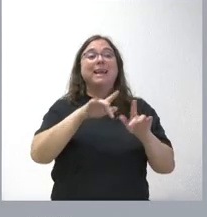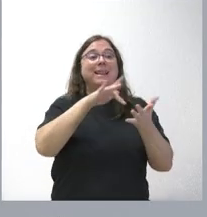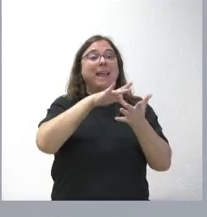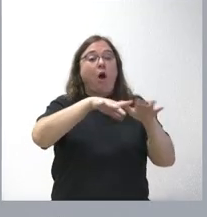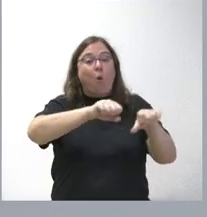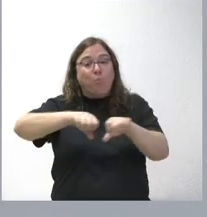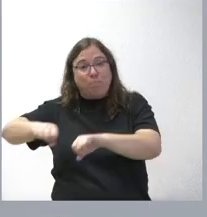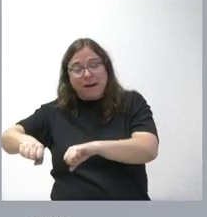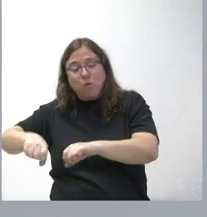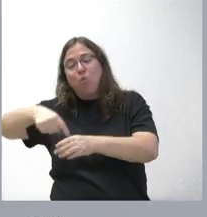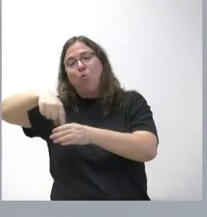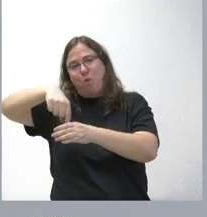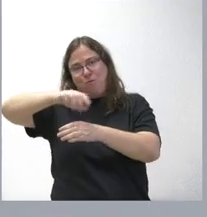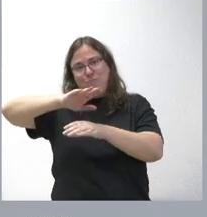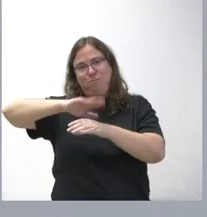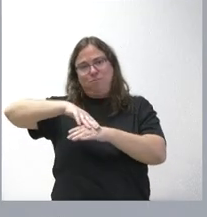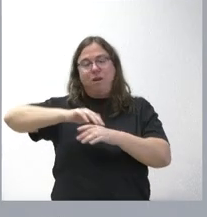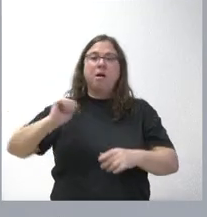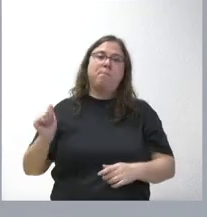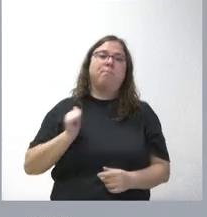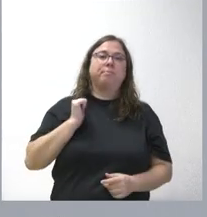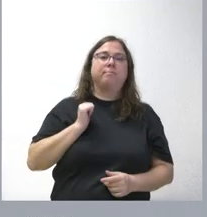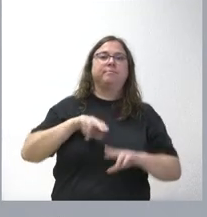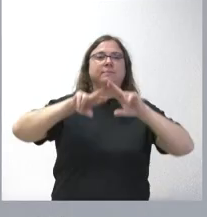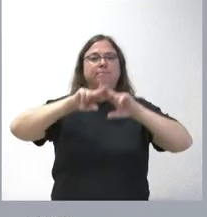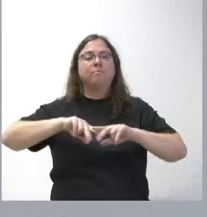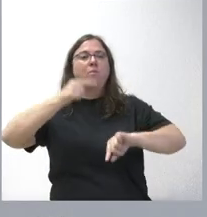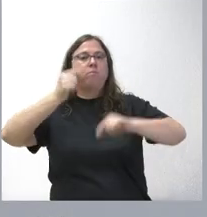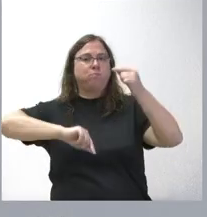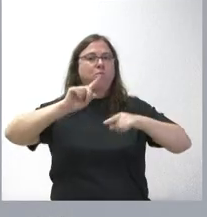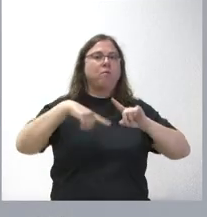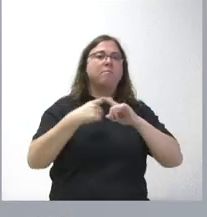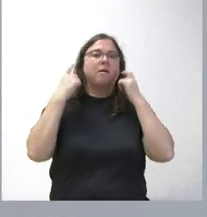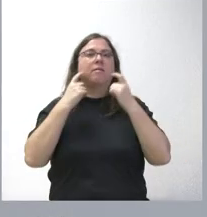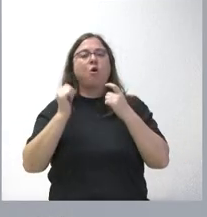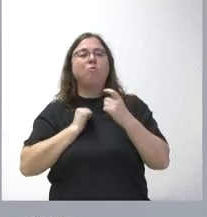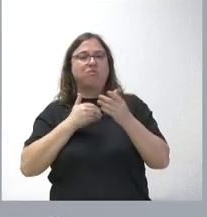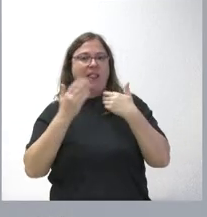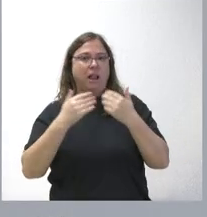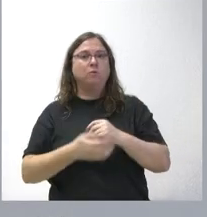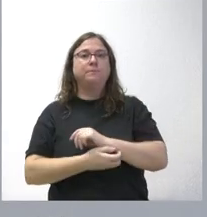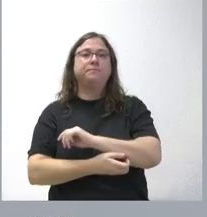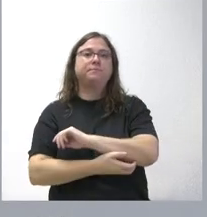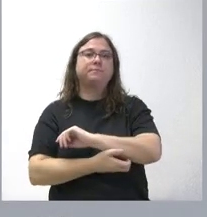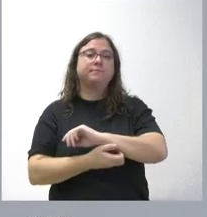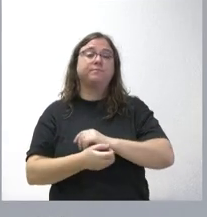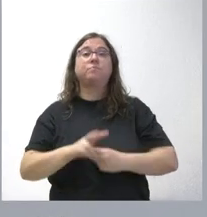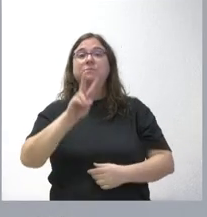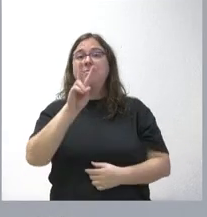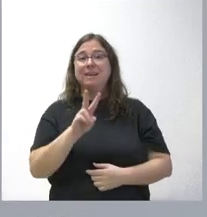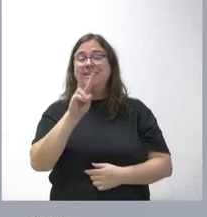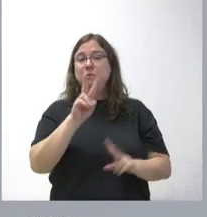actuales para encontrar la oportunidad de examinar el presupuesto e intentar dar una oportunidad al diálogo. El segundo